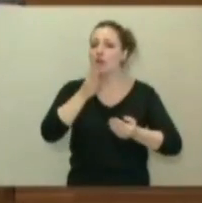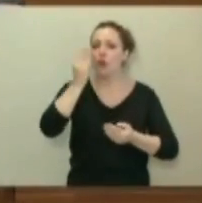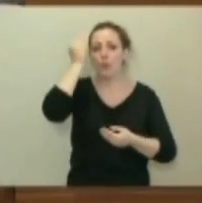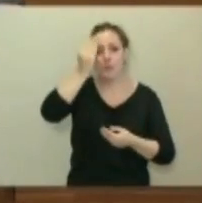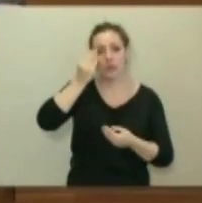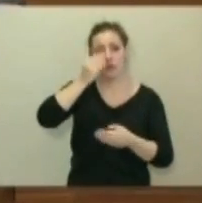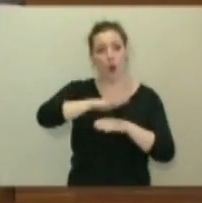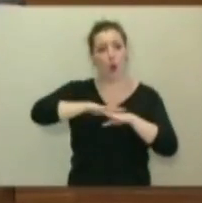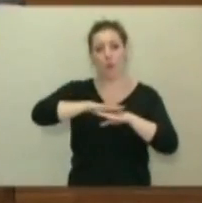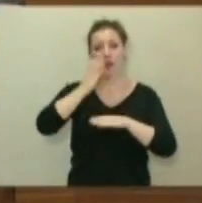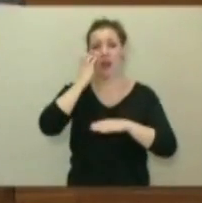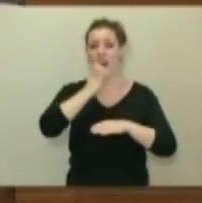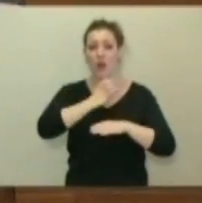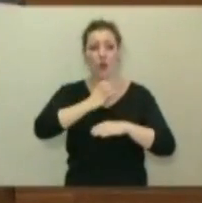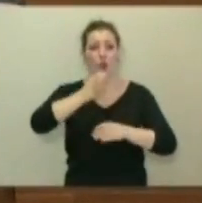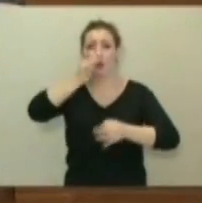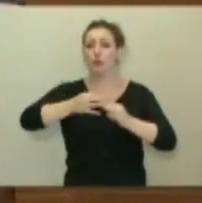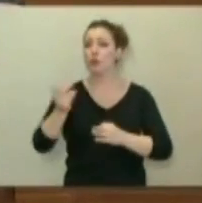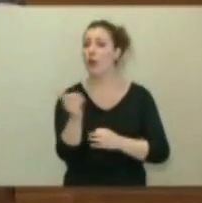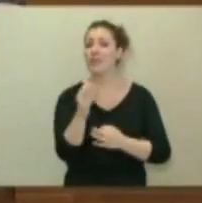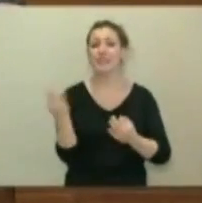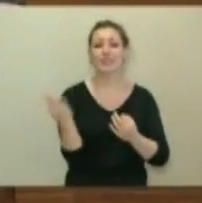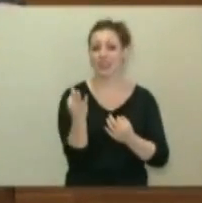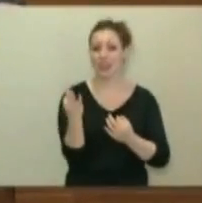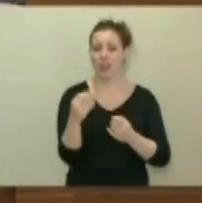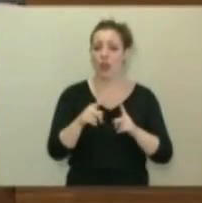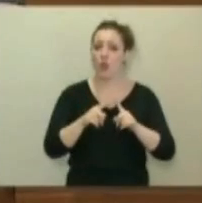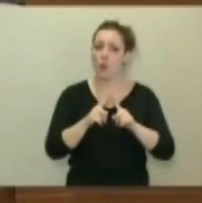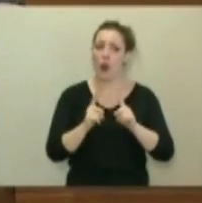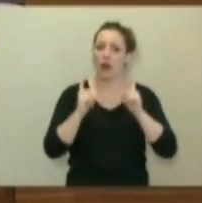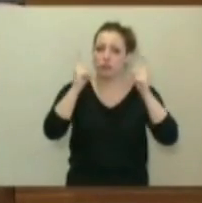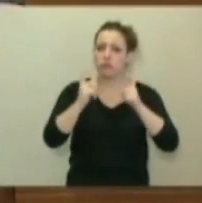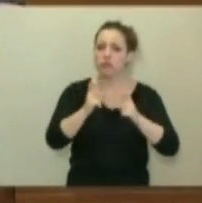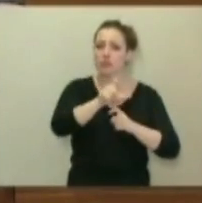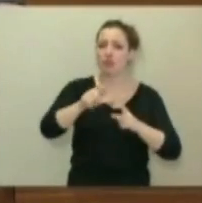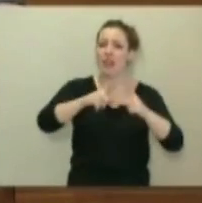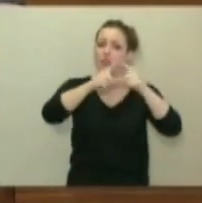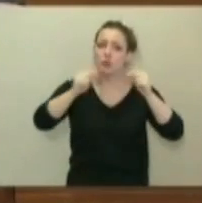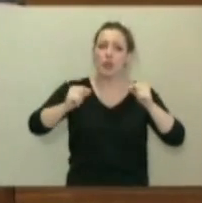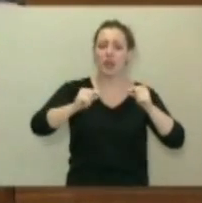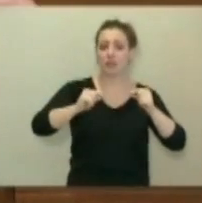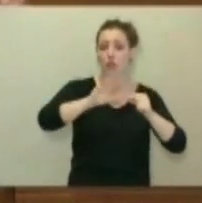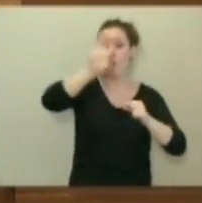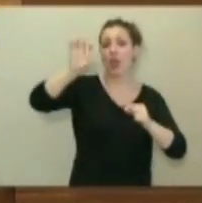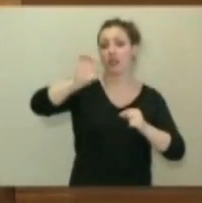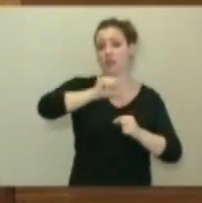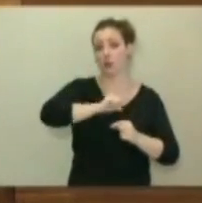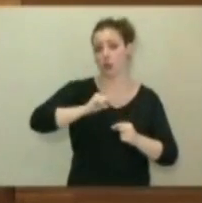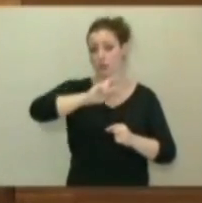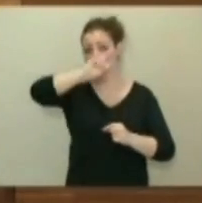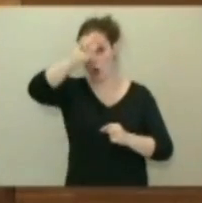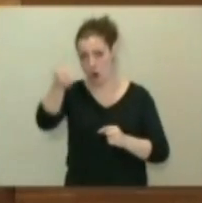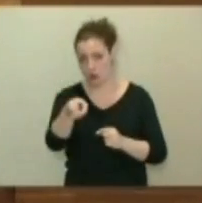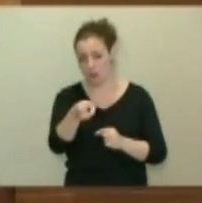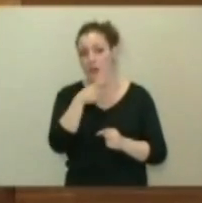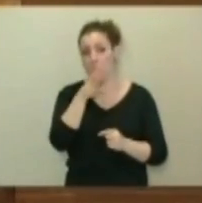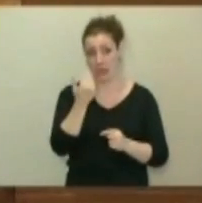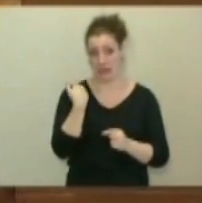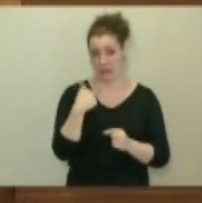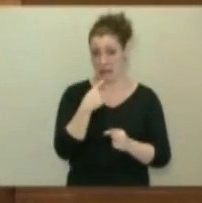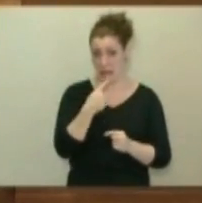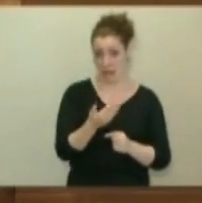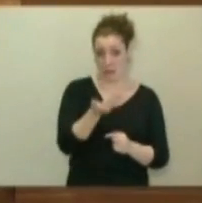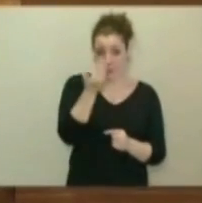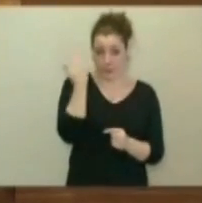de Mariano Rajoy es trasladar esfuerzo de los asturianos hacia otras comunidades autónomas. Otras comunidades autónomas, que ya decía yo en aquel